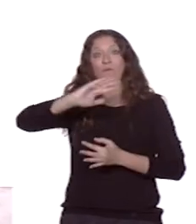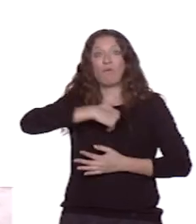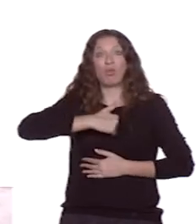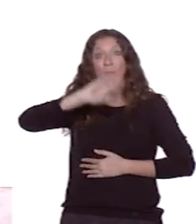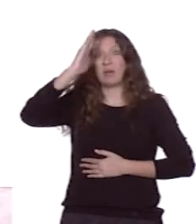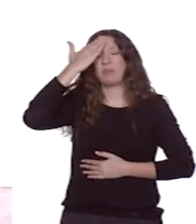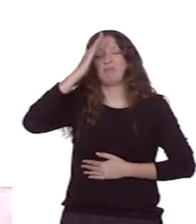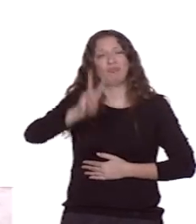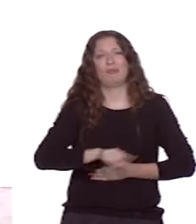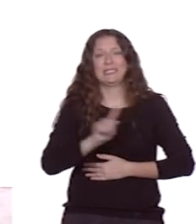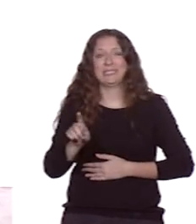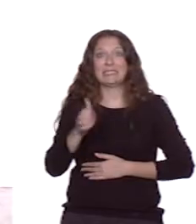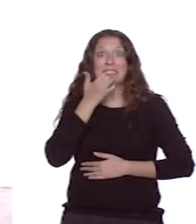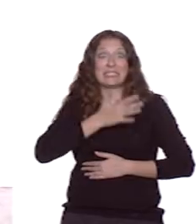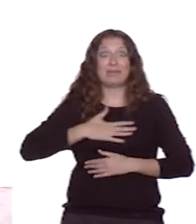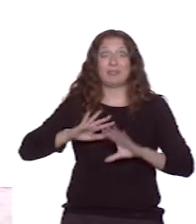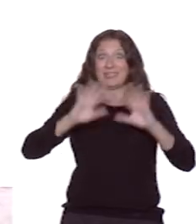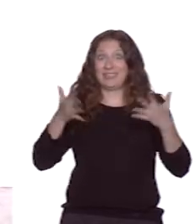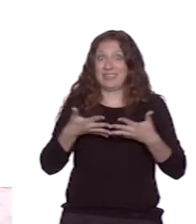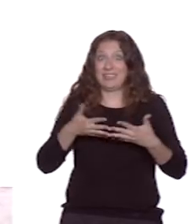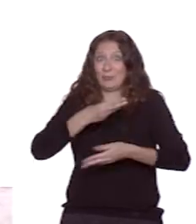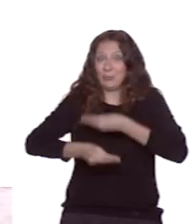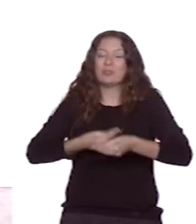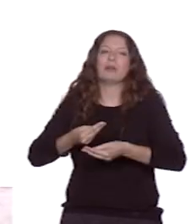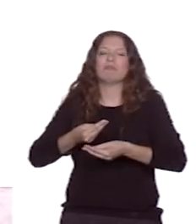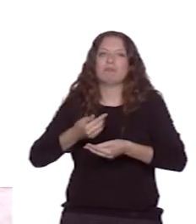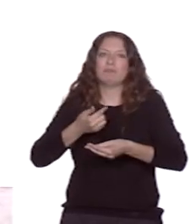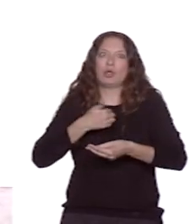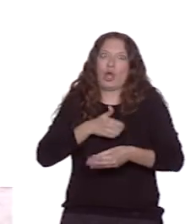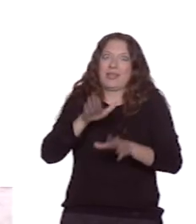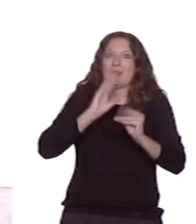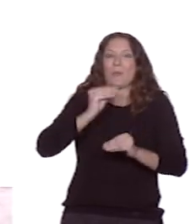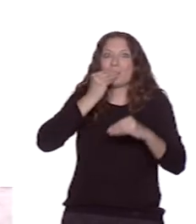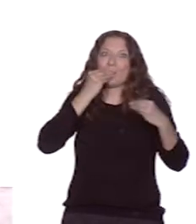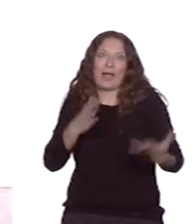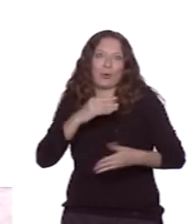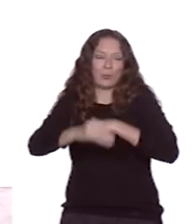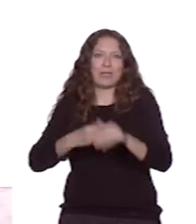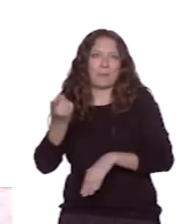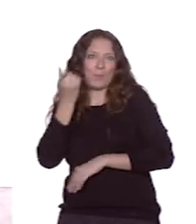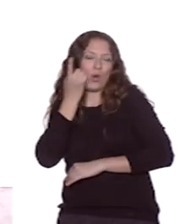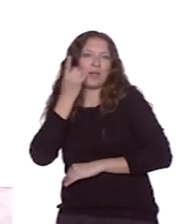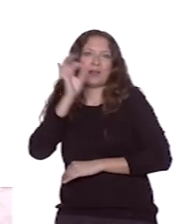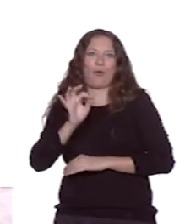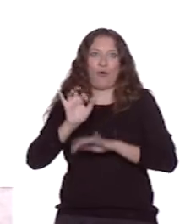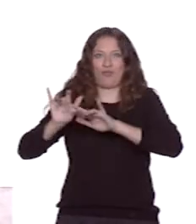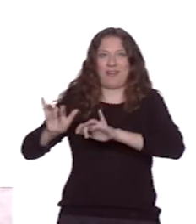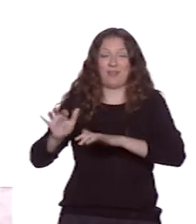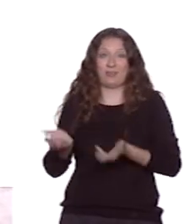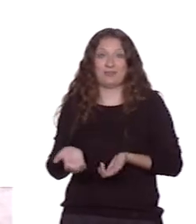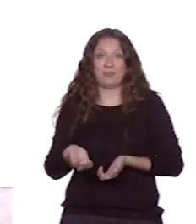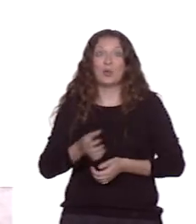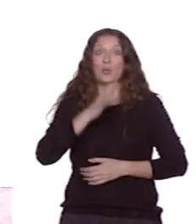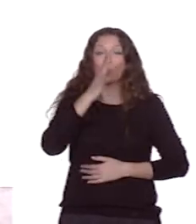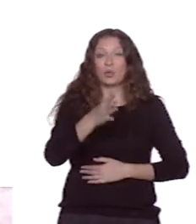Para navegar por la web recurriremos, entiendo yo, preferiblemente a nuestro teléfono, a nuestro ordenador. Por ese